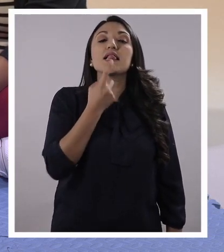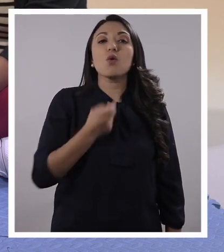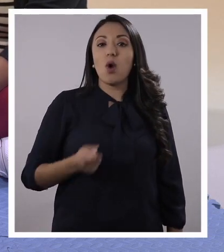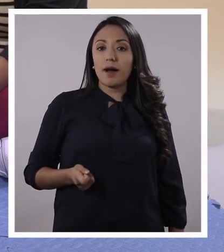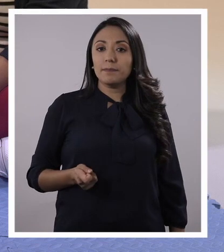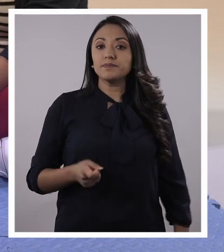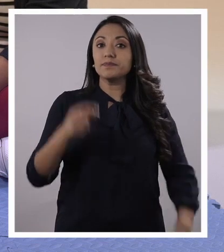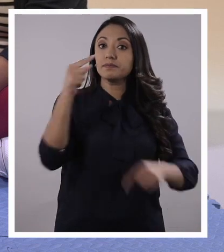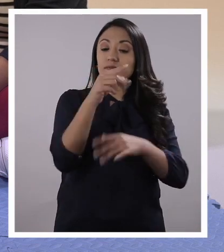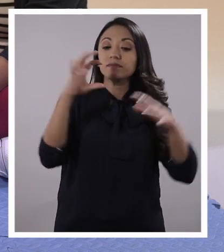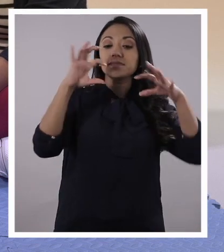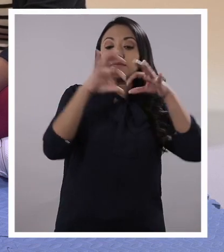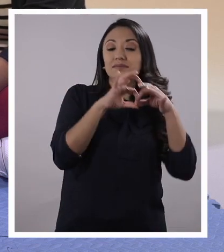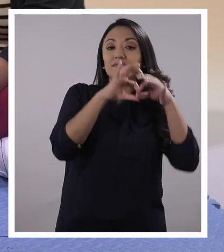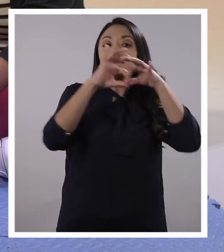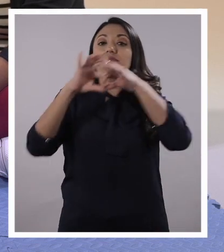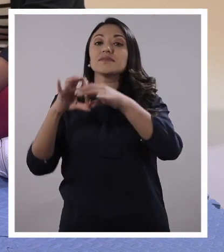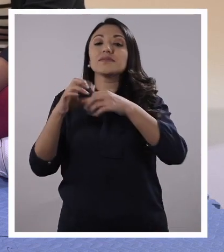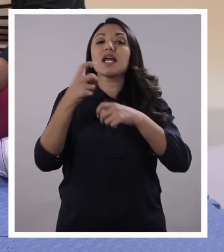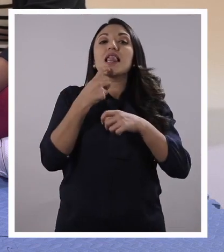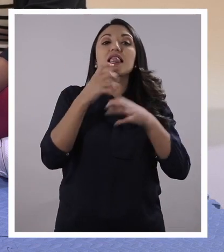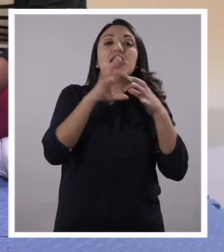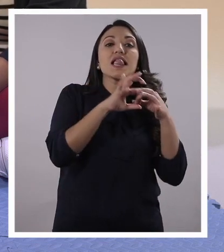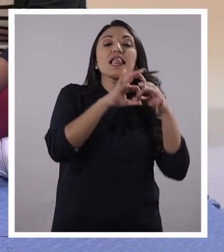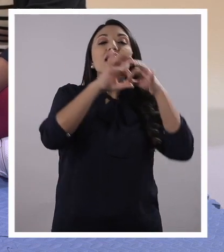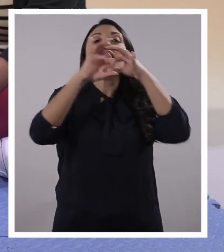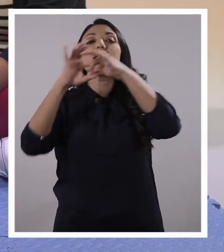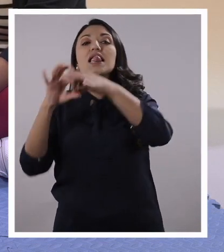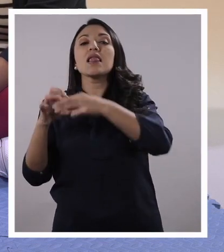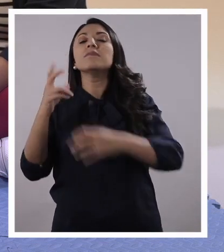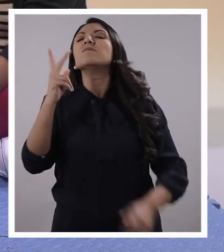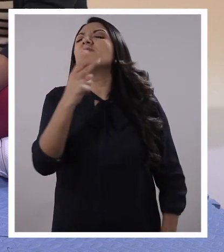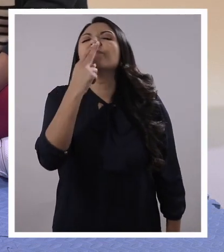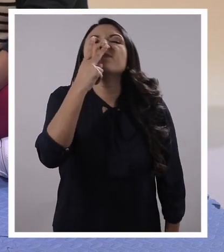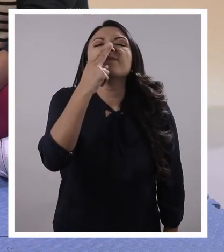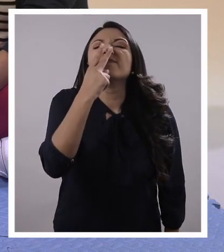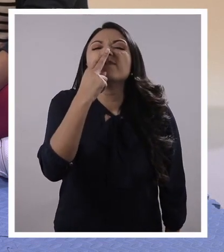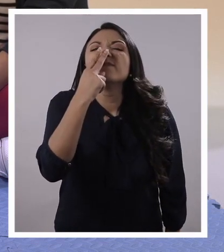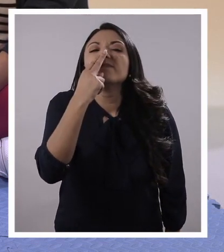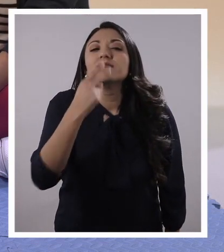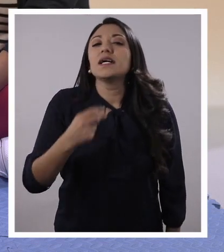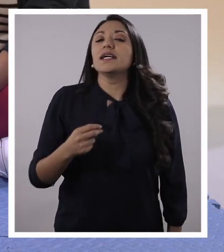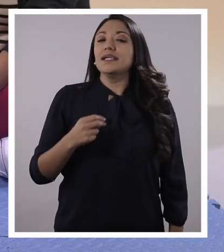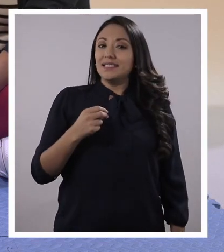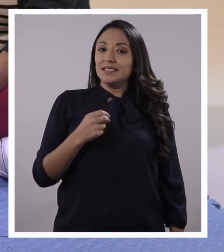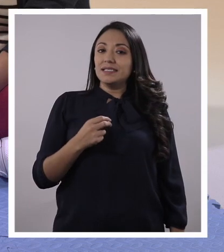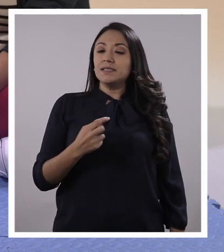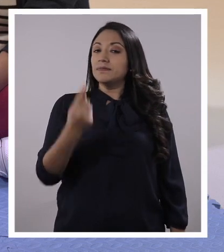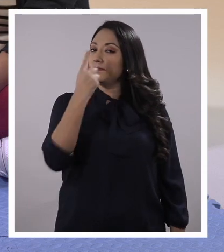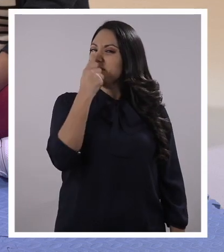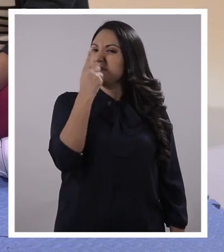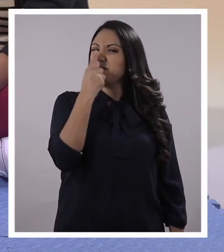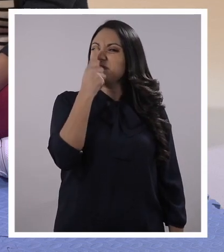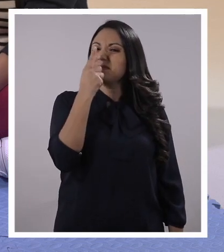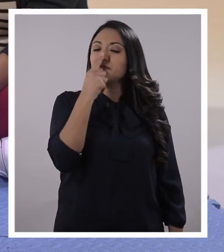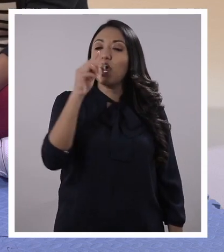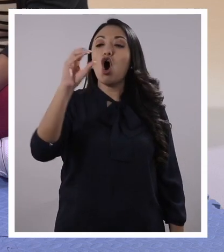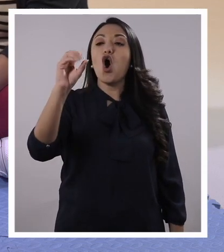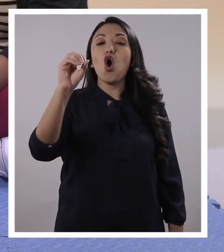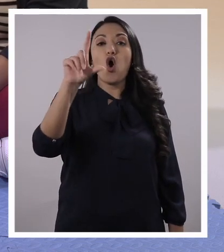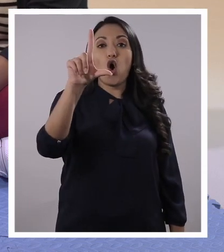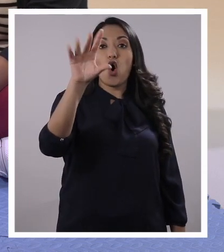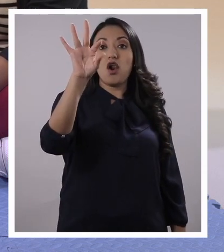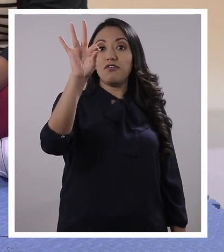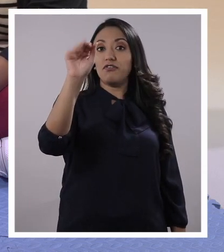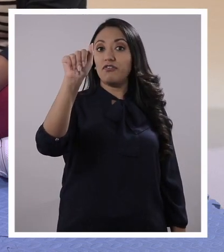Y está ligado mucho a otro sentido. ¿A cuál sentido? Al sentido del olfato. ¿Y qué órgano necesitamos ahí?